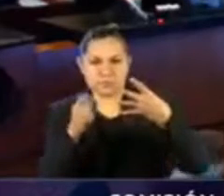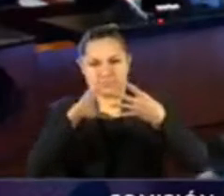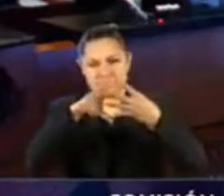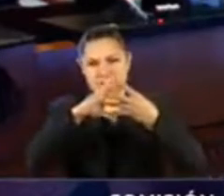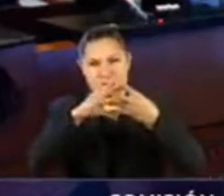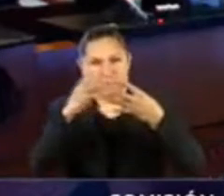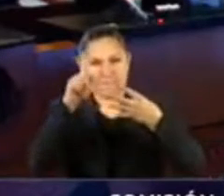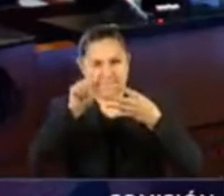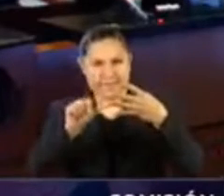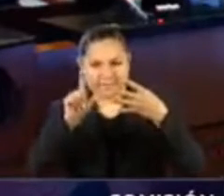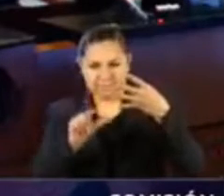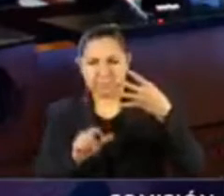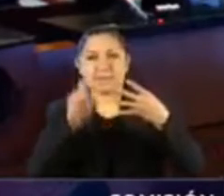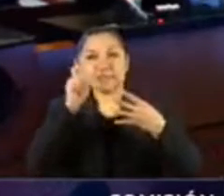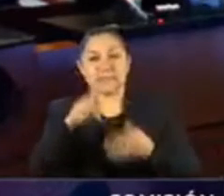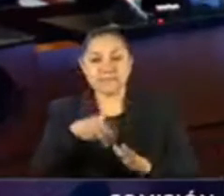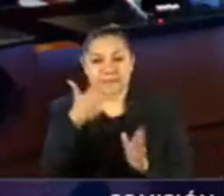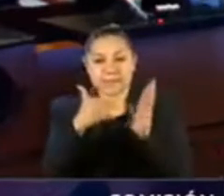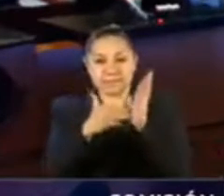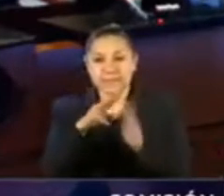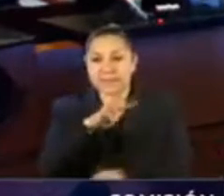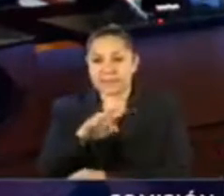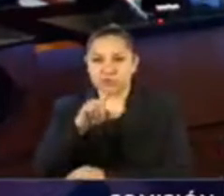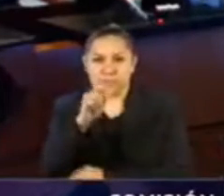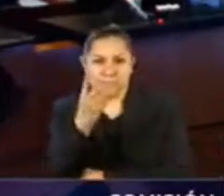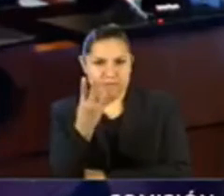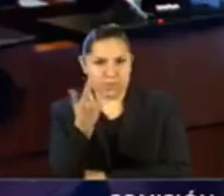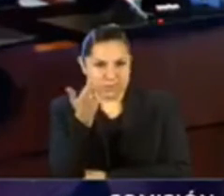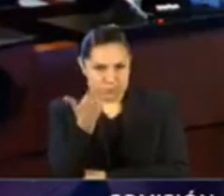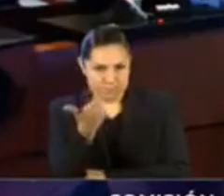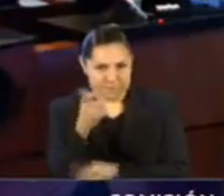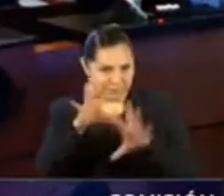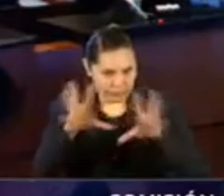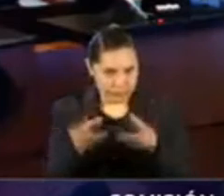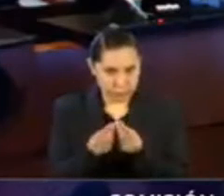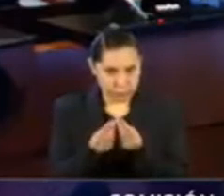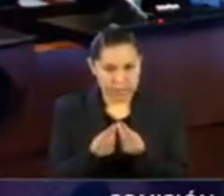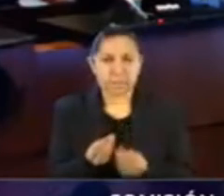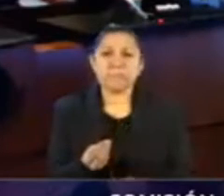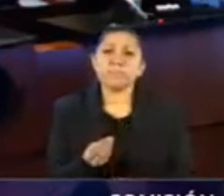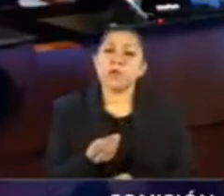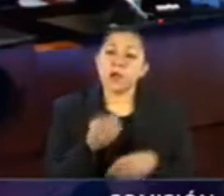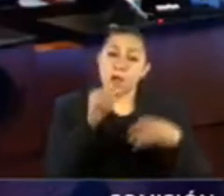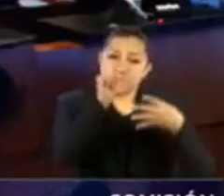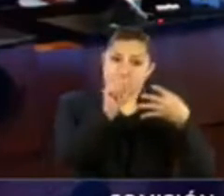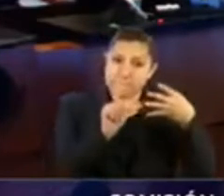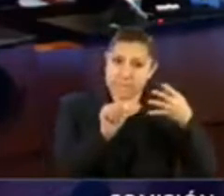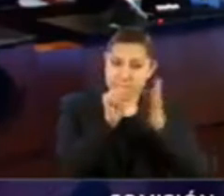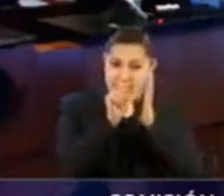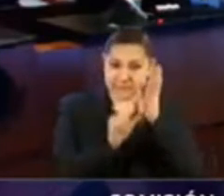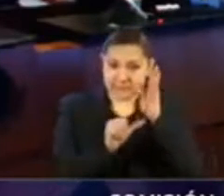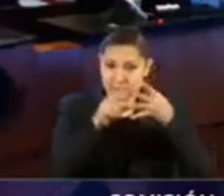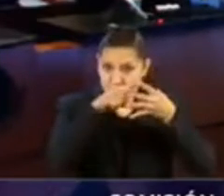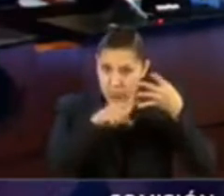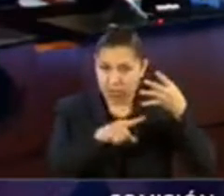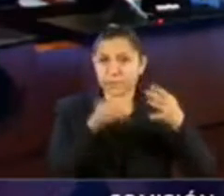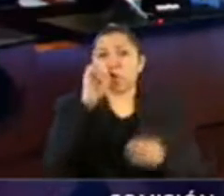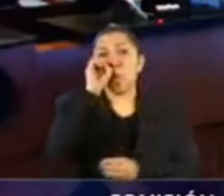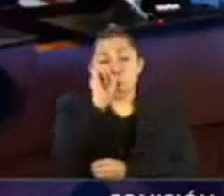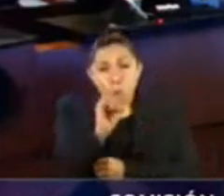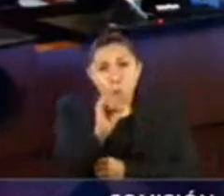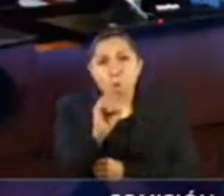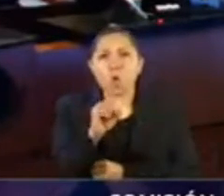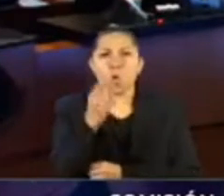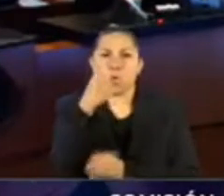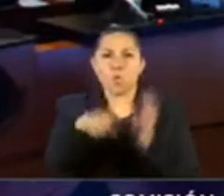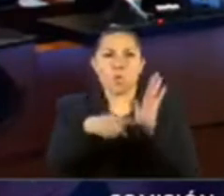trescientos siete pesos, ya sea las cuatro mensualidades o un solo retiro de trece mil trescientos siete pesos.